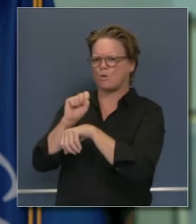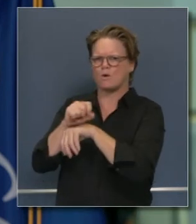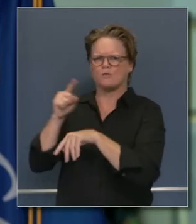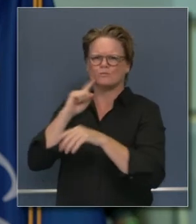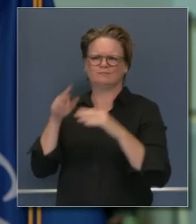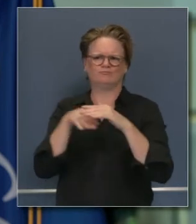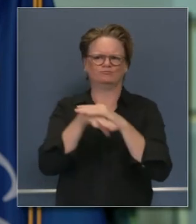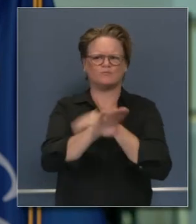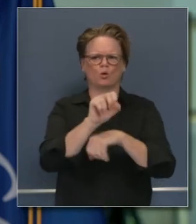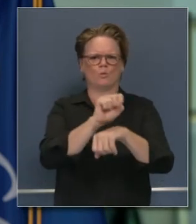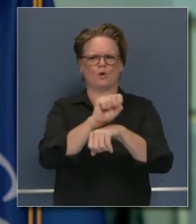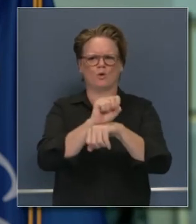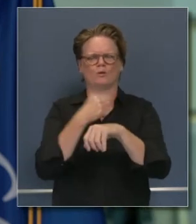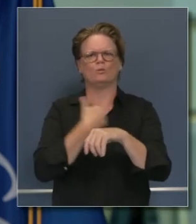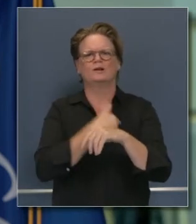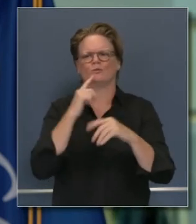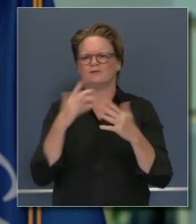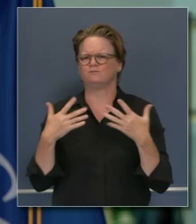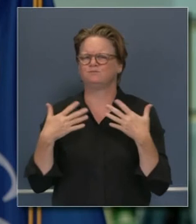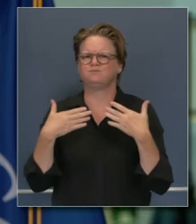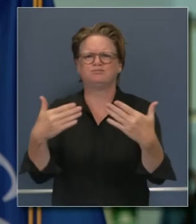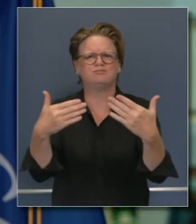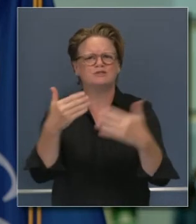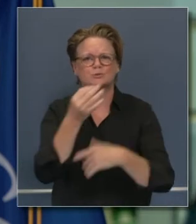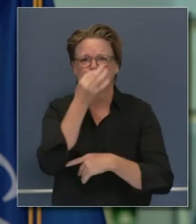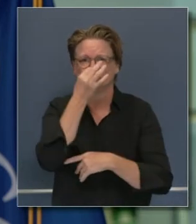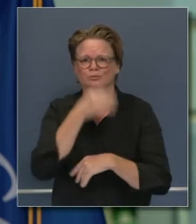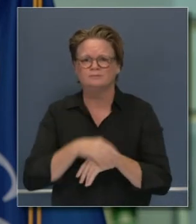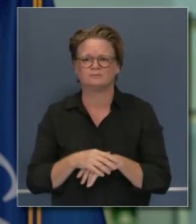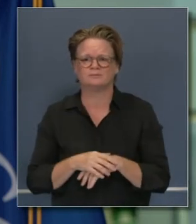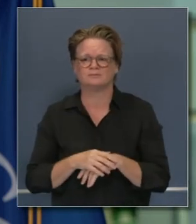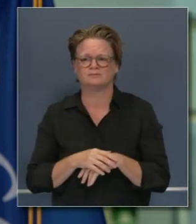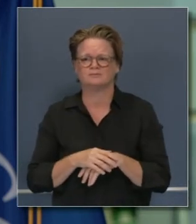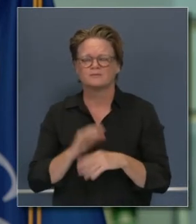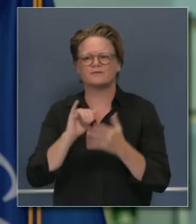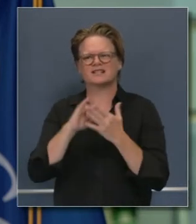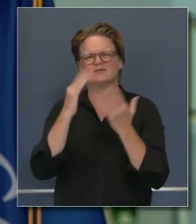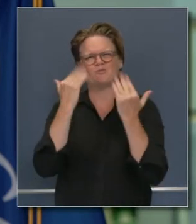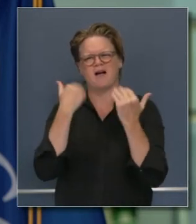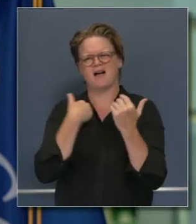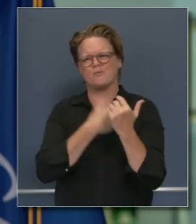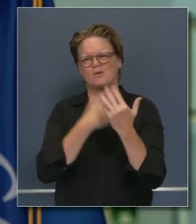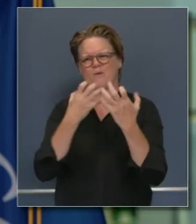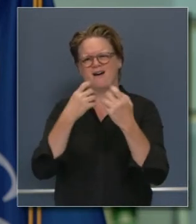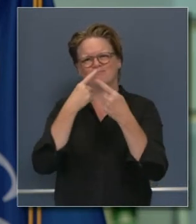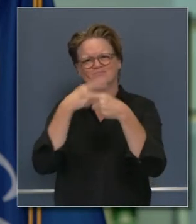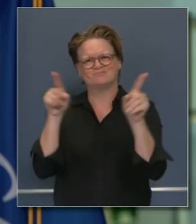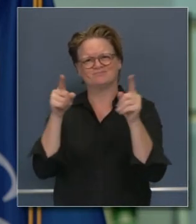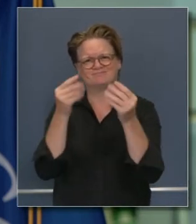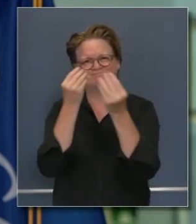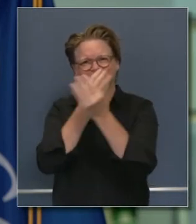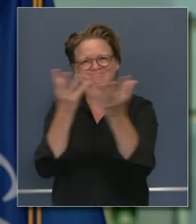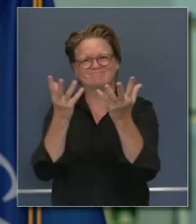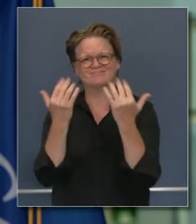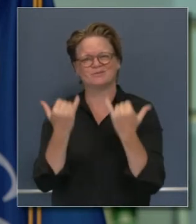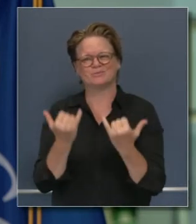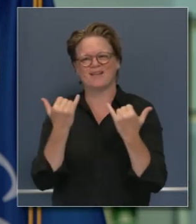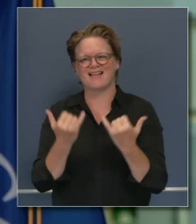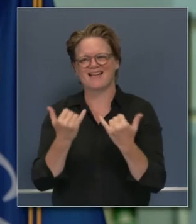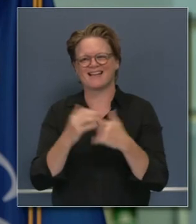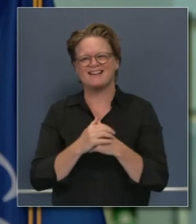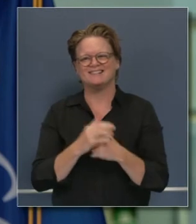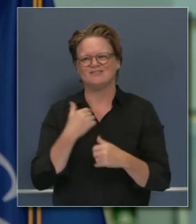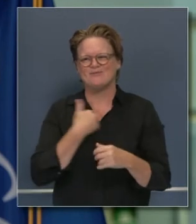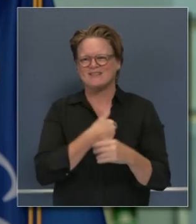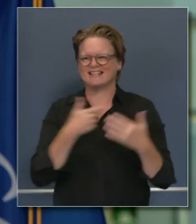especificaciones y nos moveremos muy rápidamente por eso estamos muy ansiosos de publicar esta propuesta y este anuncio